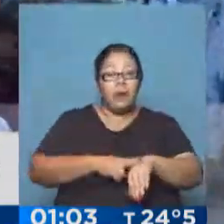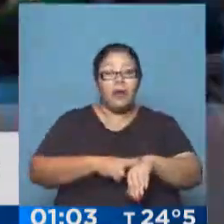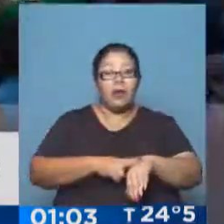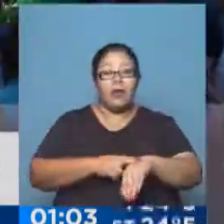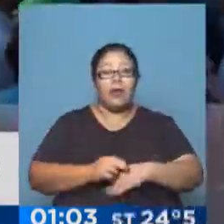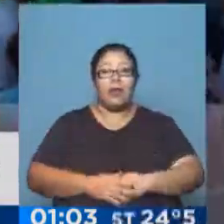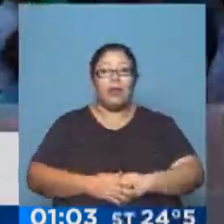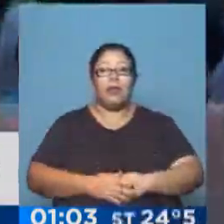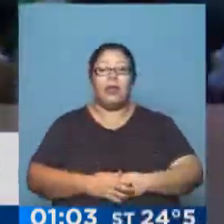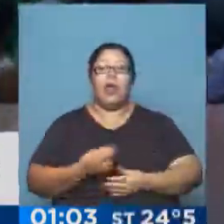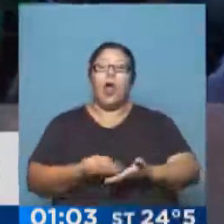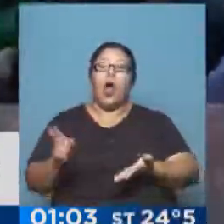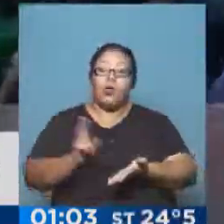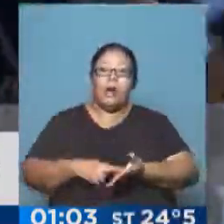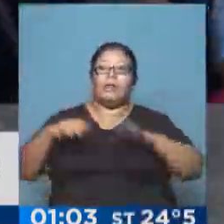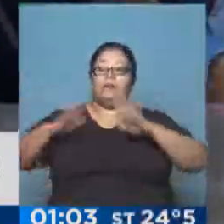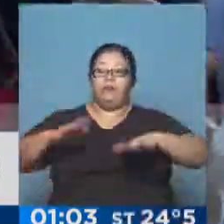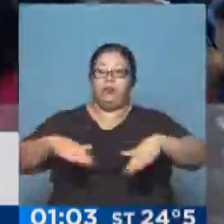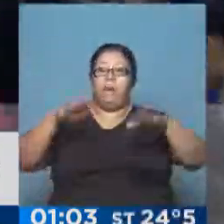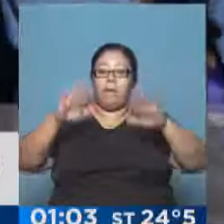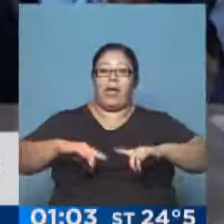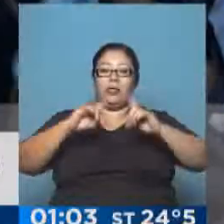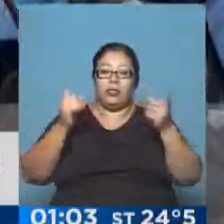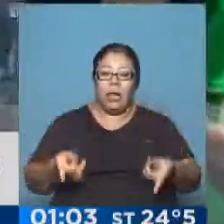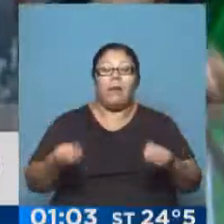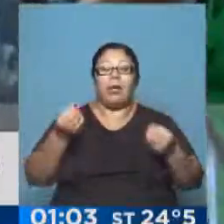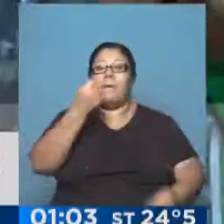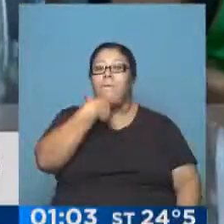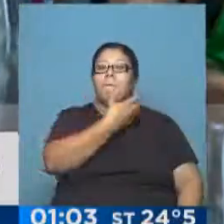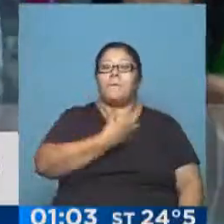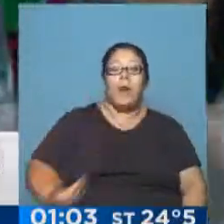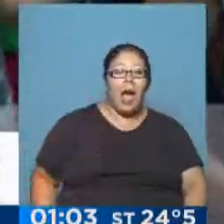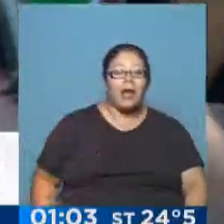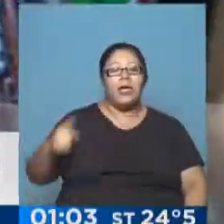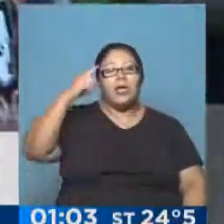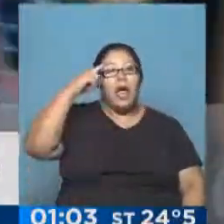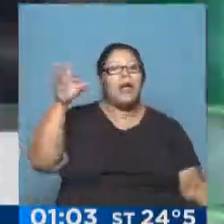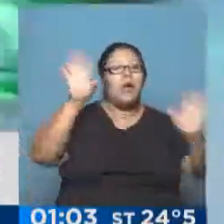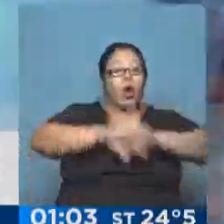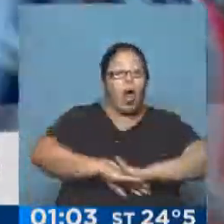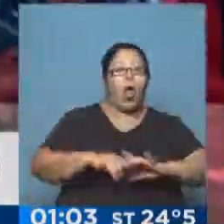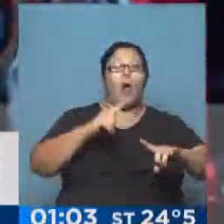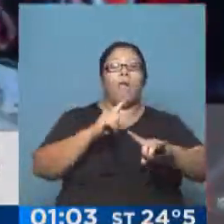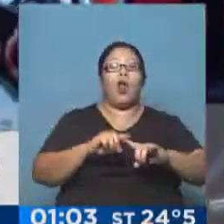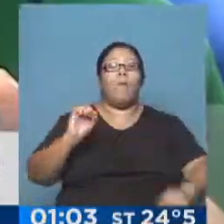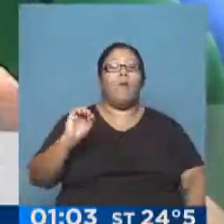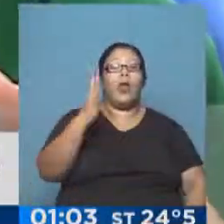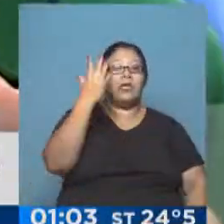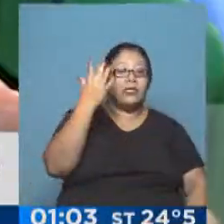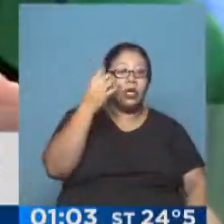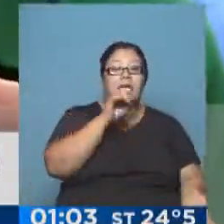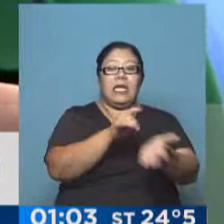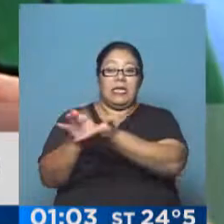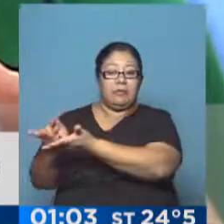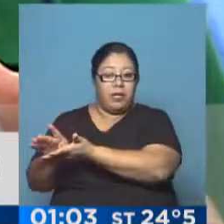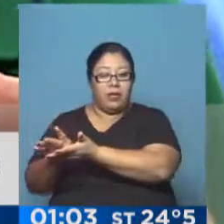y más contundentes medidas de fuerza, porque él está confundiendo modernización del Estado con despido. De no tener respuesta